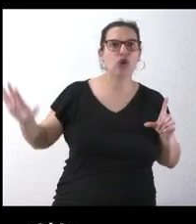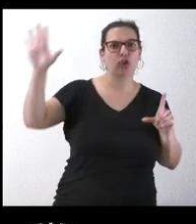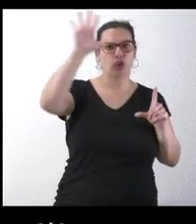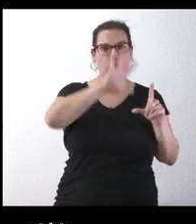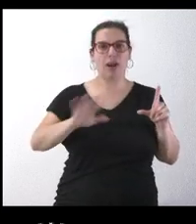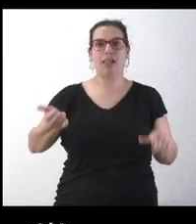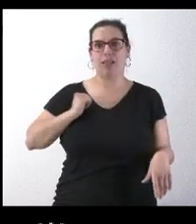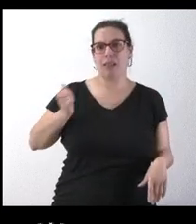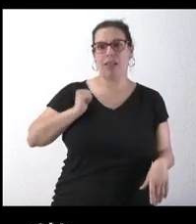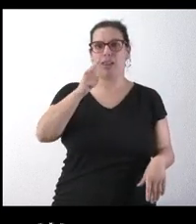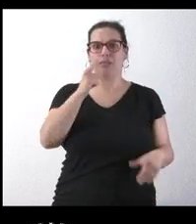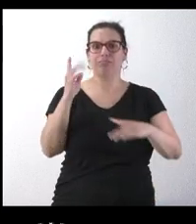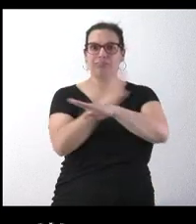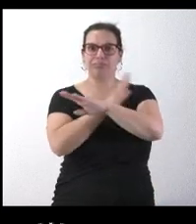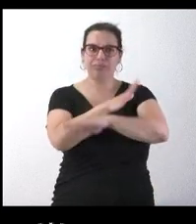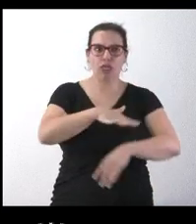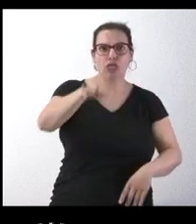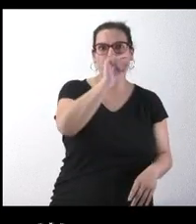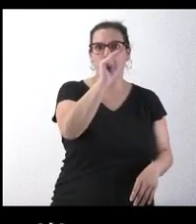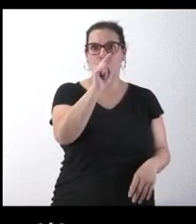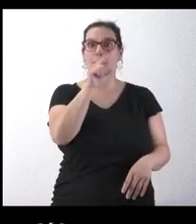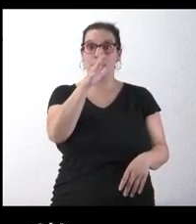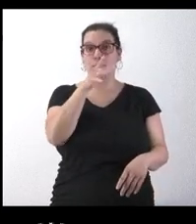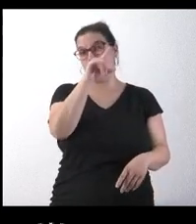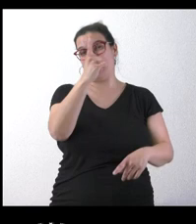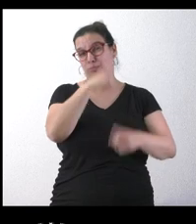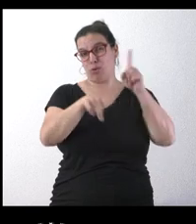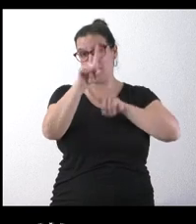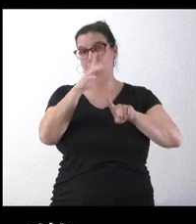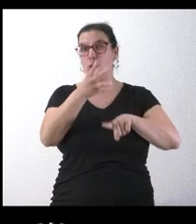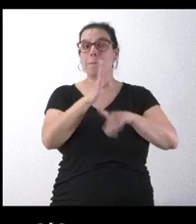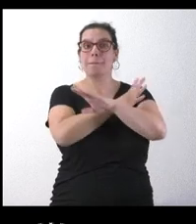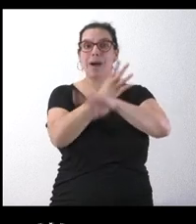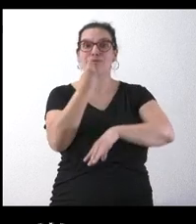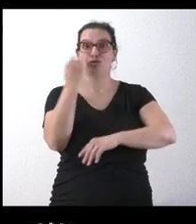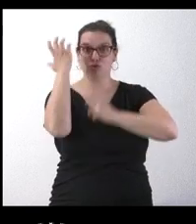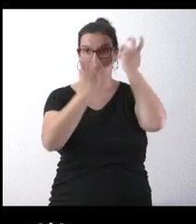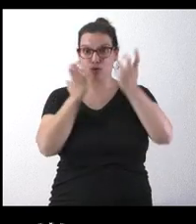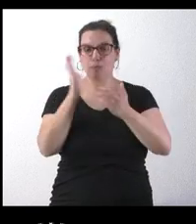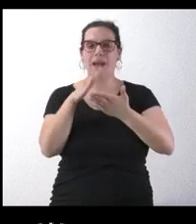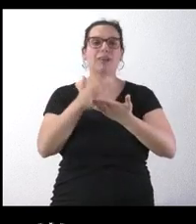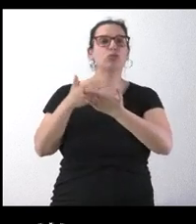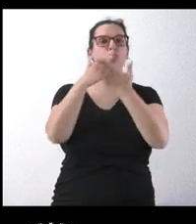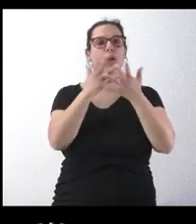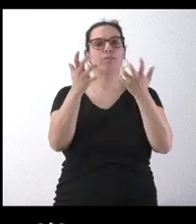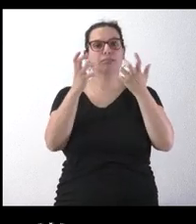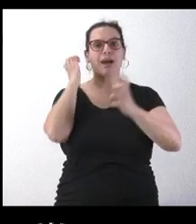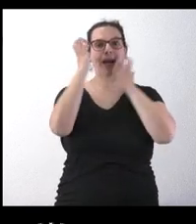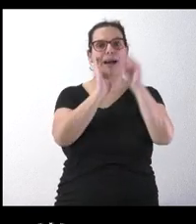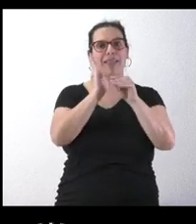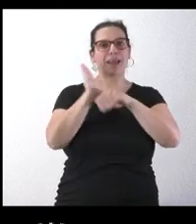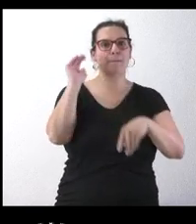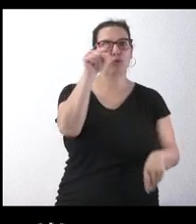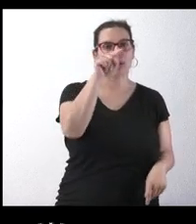aproveche el valor de los pastos de la zona, que es el motivo principal del conflicto, para estudiar los beneficios en la ganadería de montaña